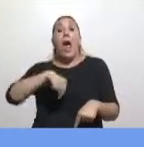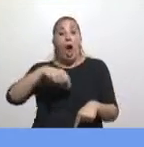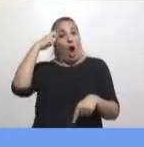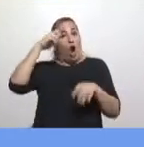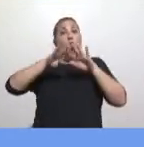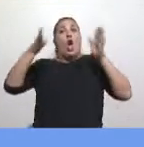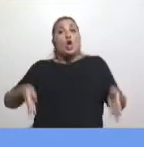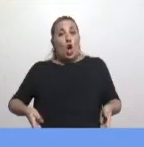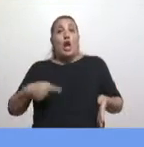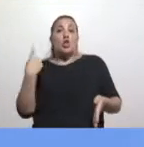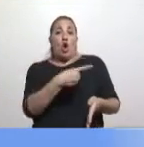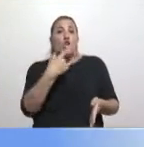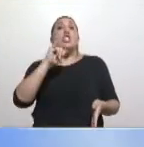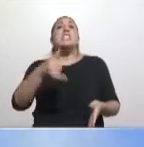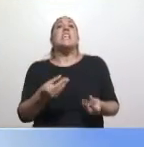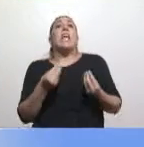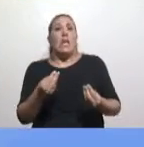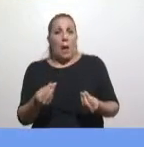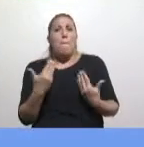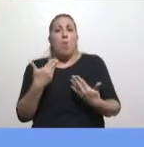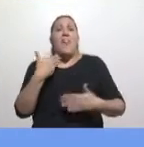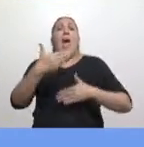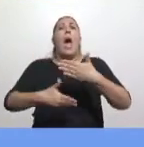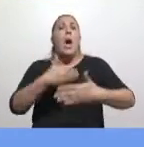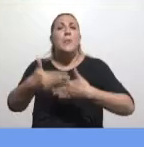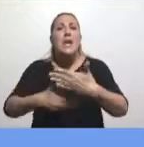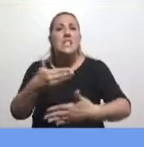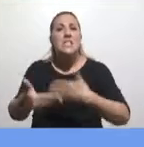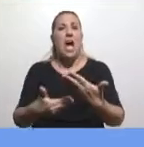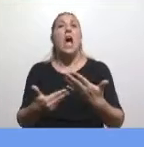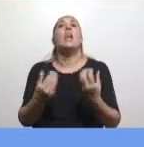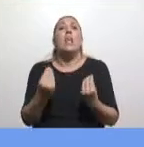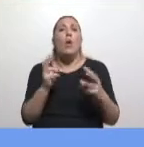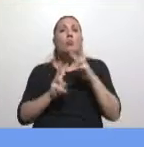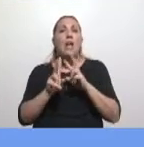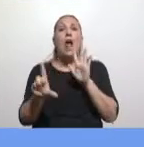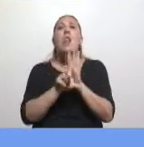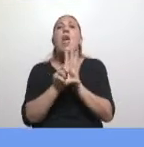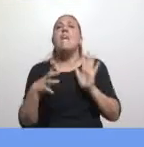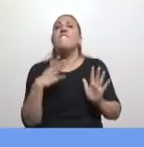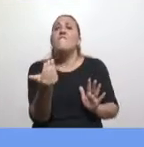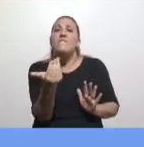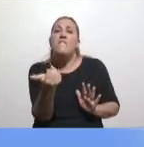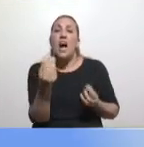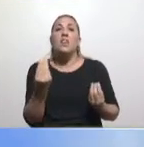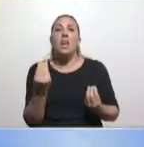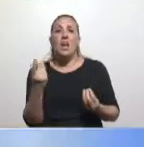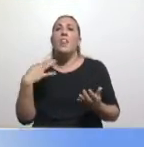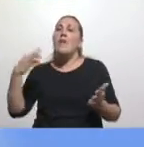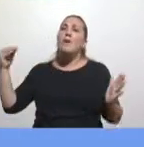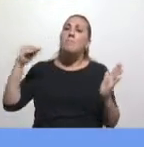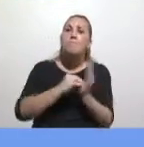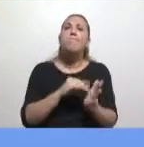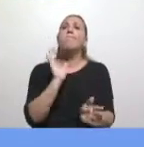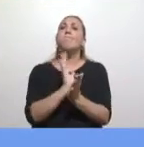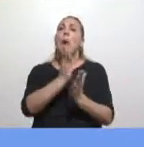solo desde la Casa Rosada, es avanzar en legislación que tenemos deuda, que es incorporar los delitos ambientales al